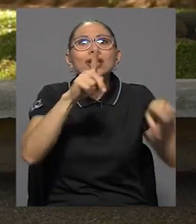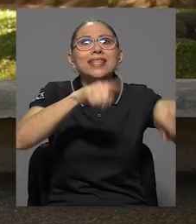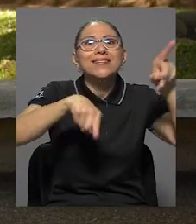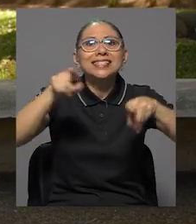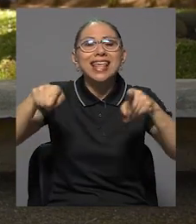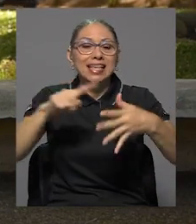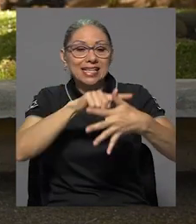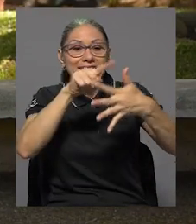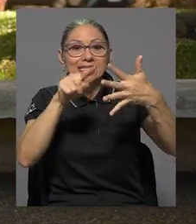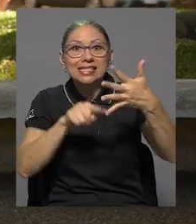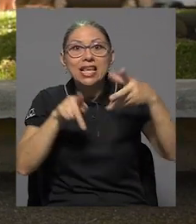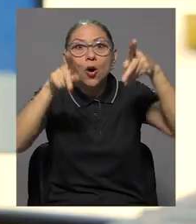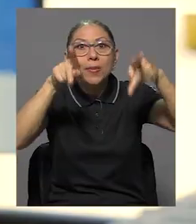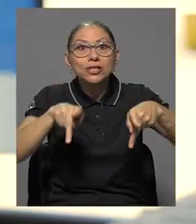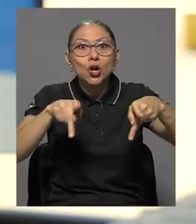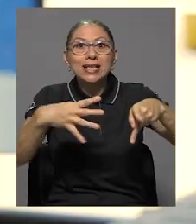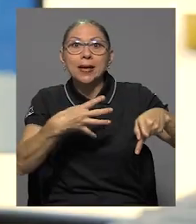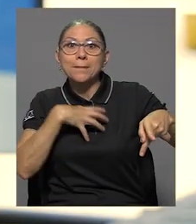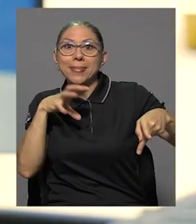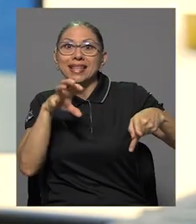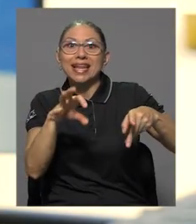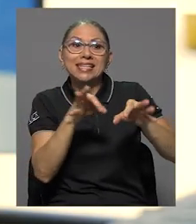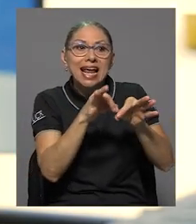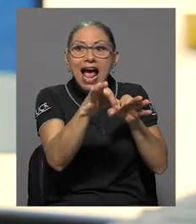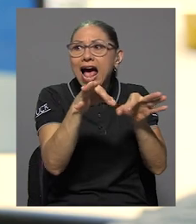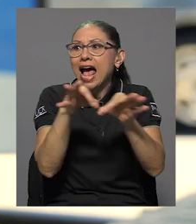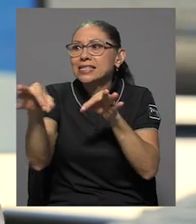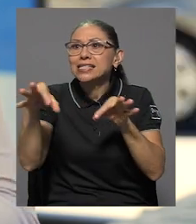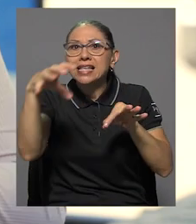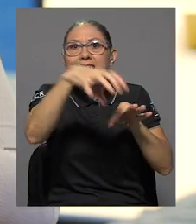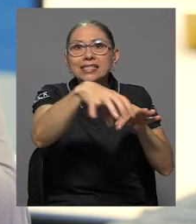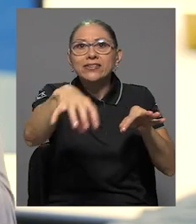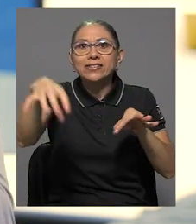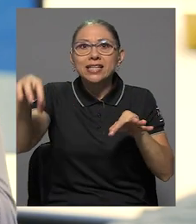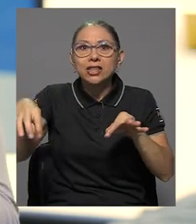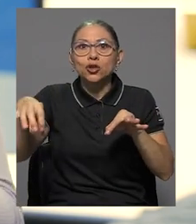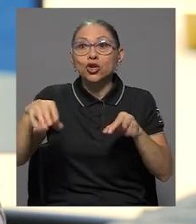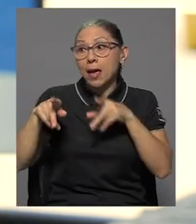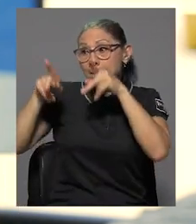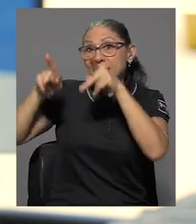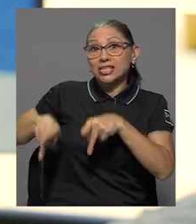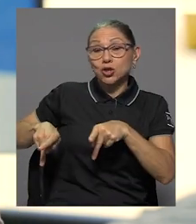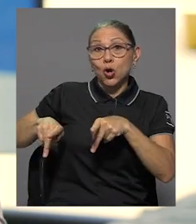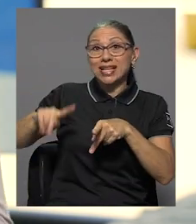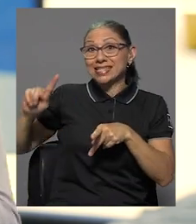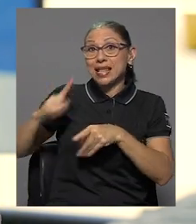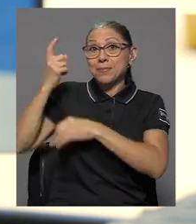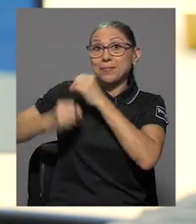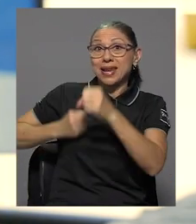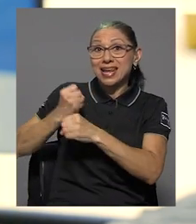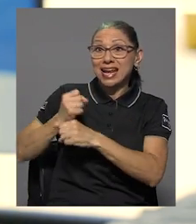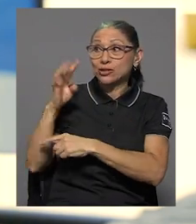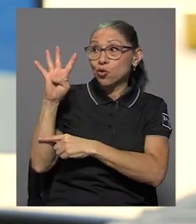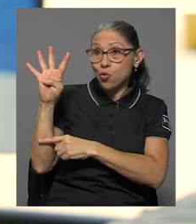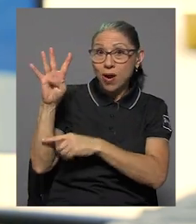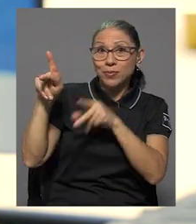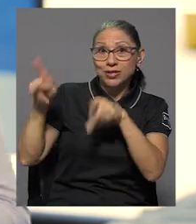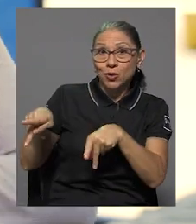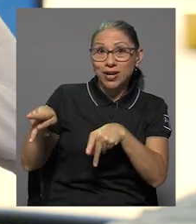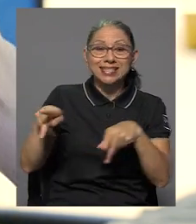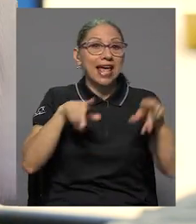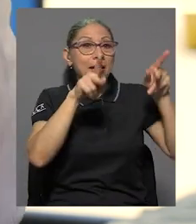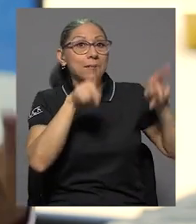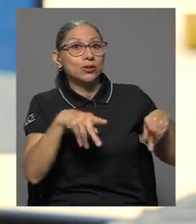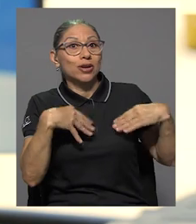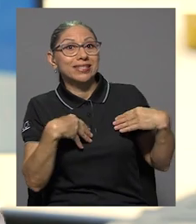diversidades. Tenemos cinco personas pertenecientes a sedes y recintos, personas de primer ingreso, cuatro personas de primer ingreso,